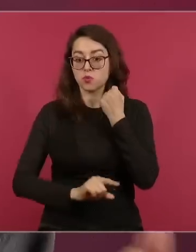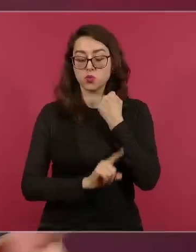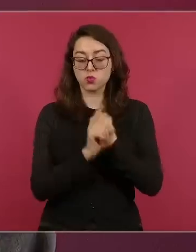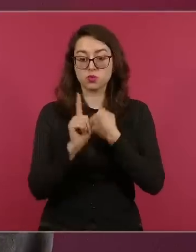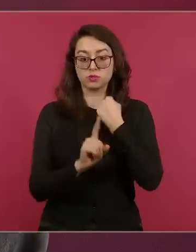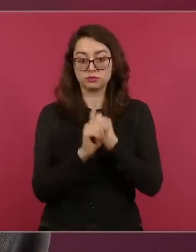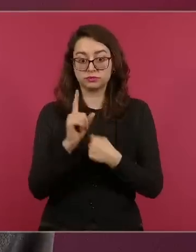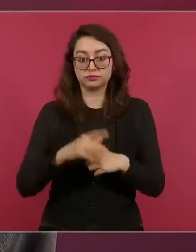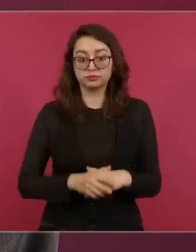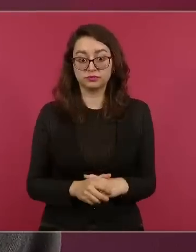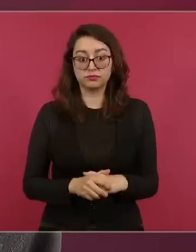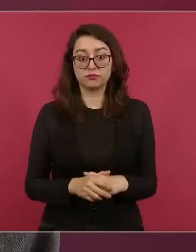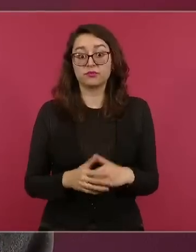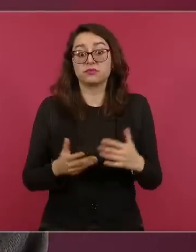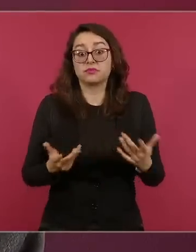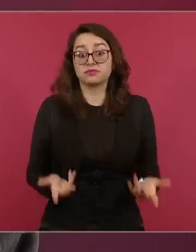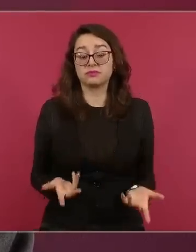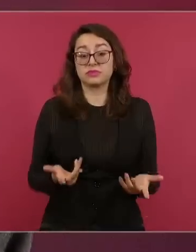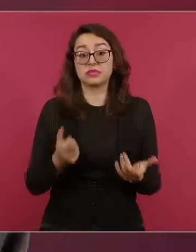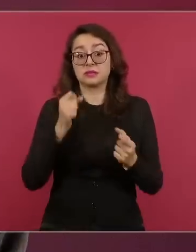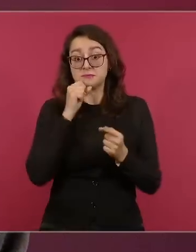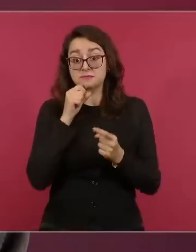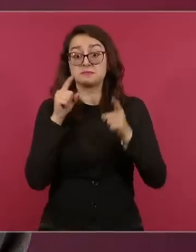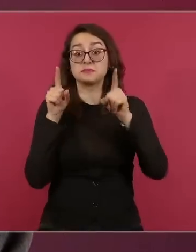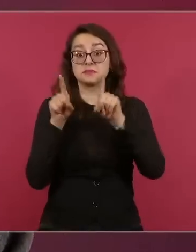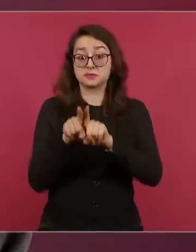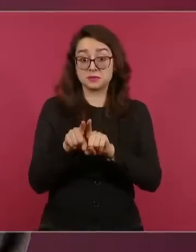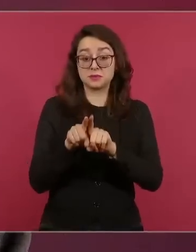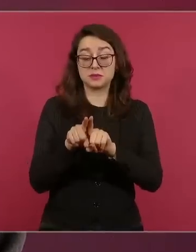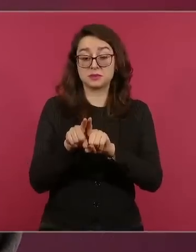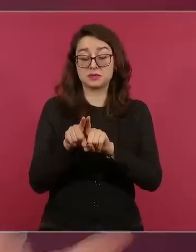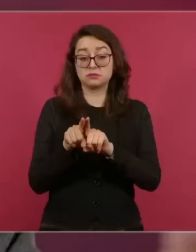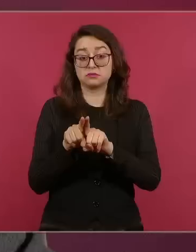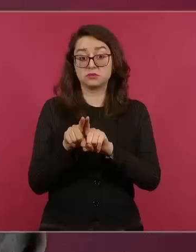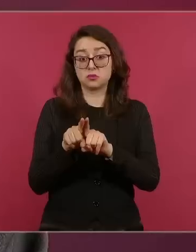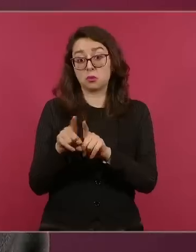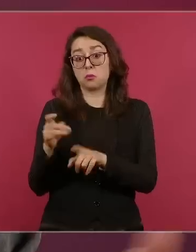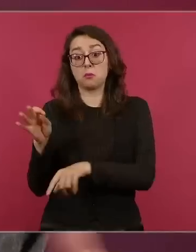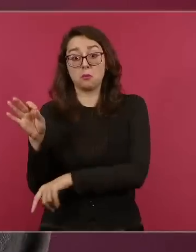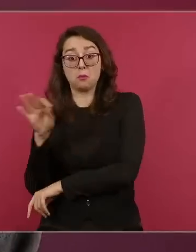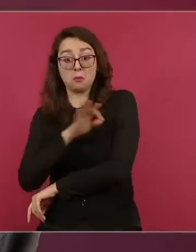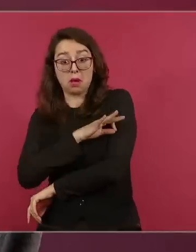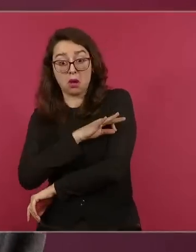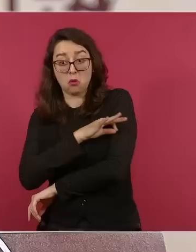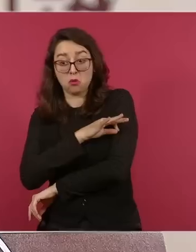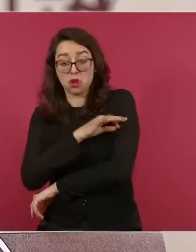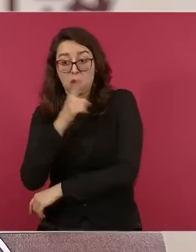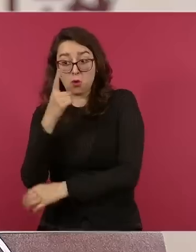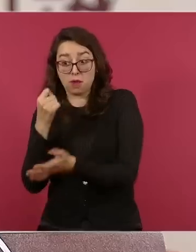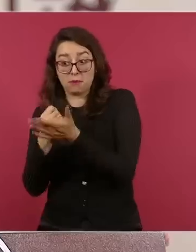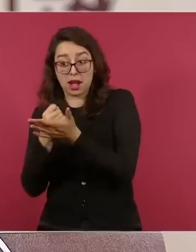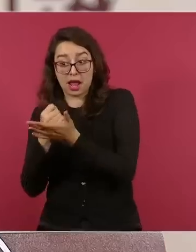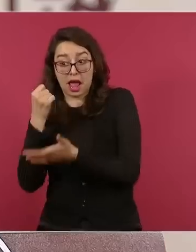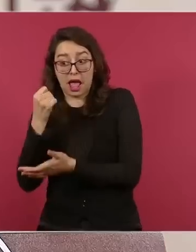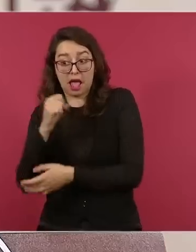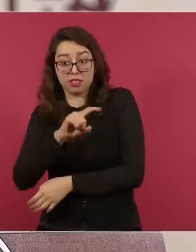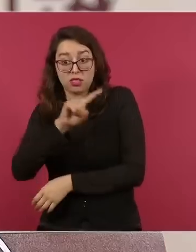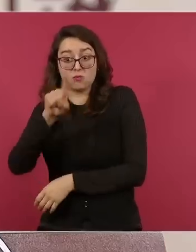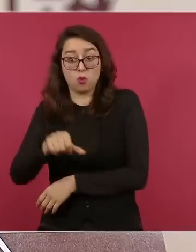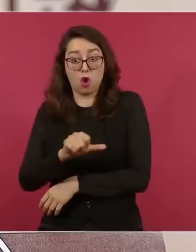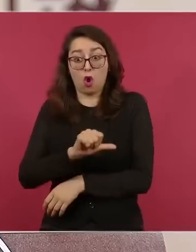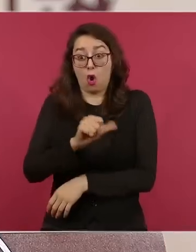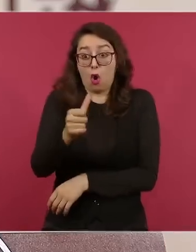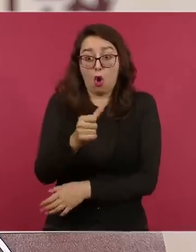demostrado que los esquemas heterólogos de personas que vacunaron alguna otra vacuna pueden tener esta combinación de